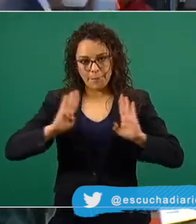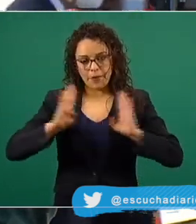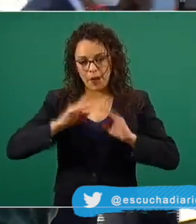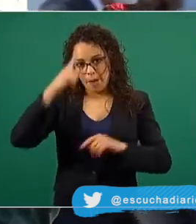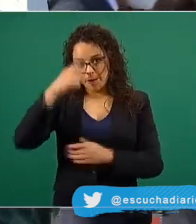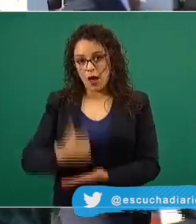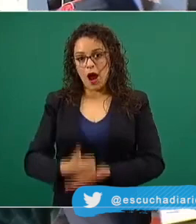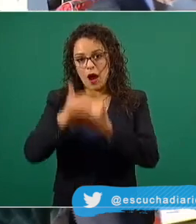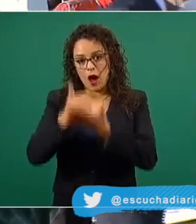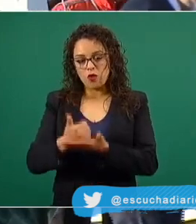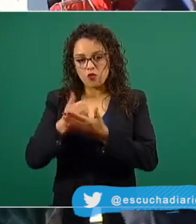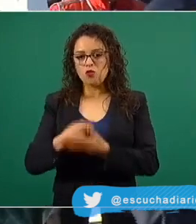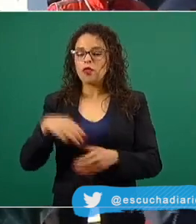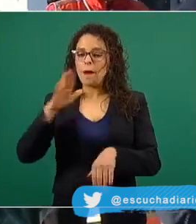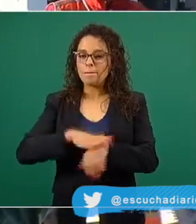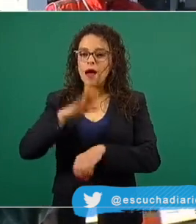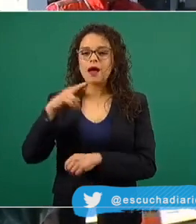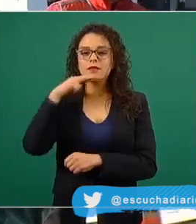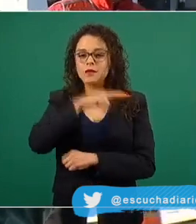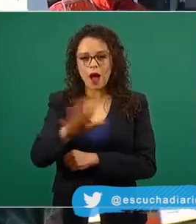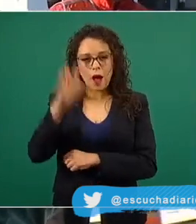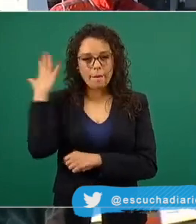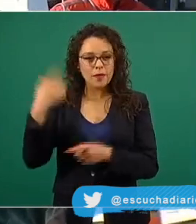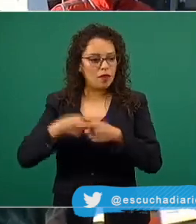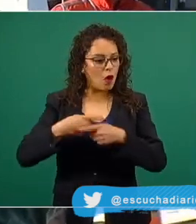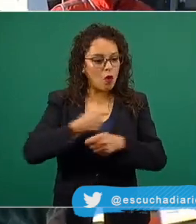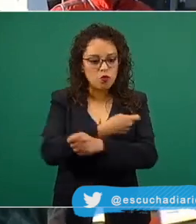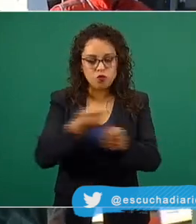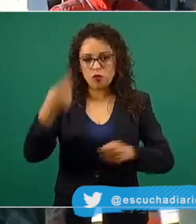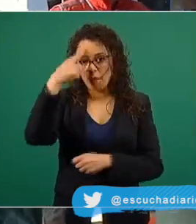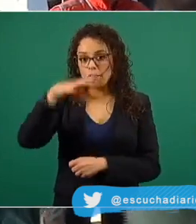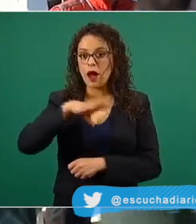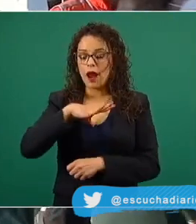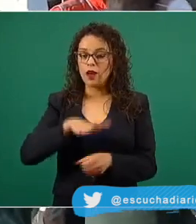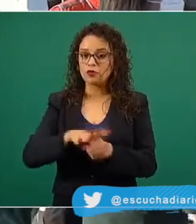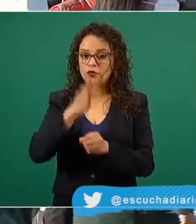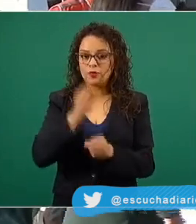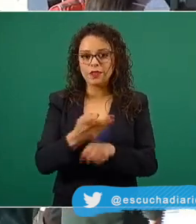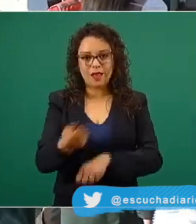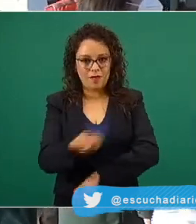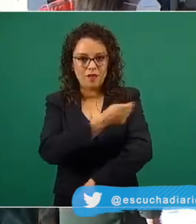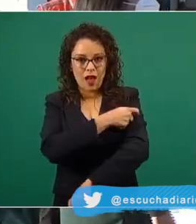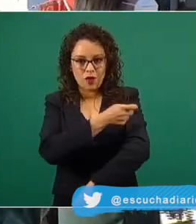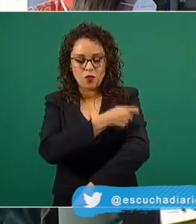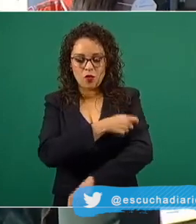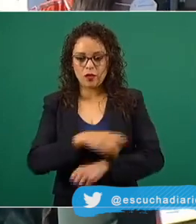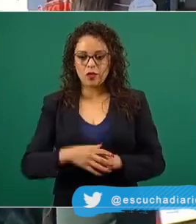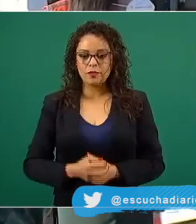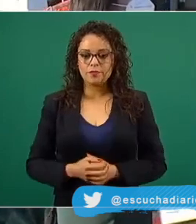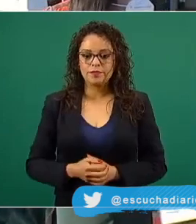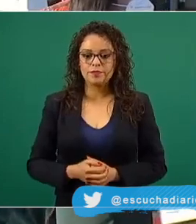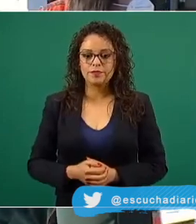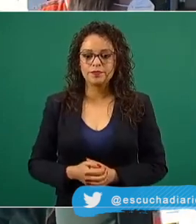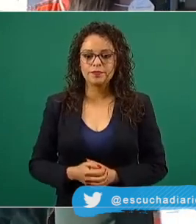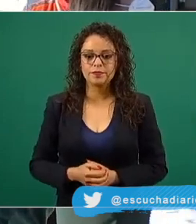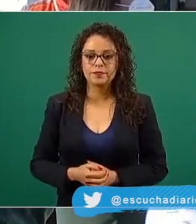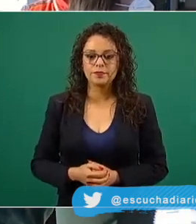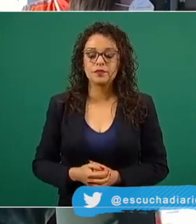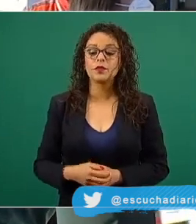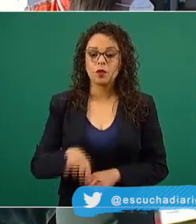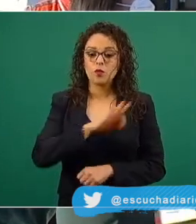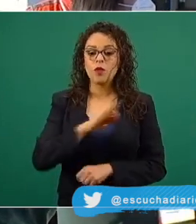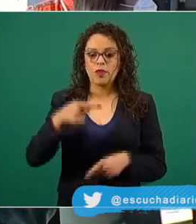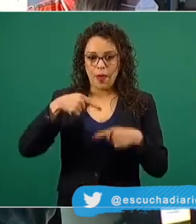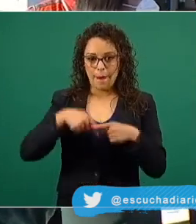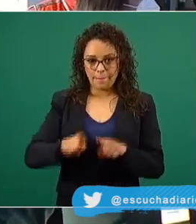distribución rápida y puedan tener la disponibilidad de las vacunas ya en el área y se puede